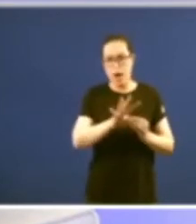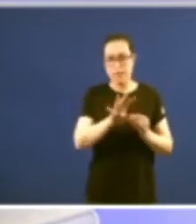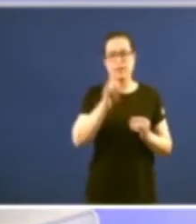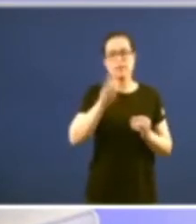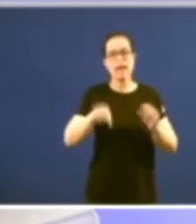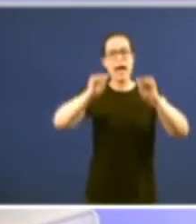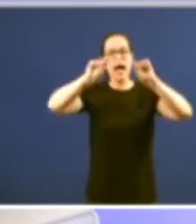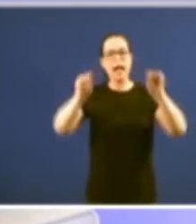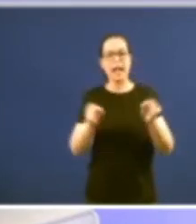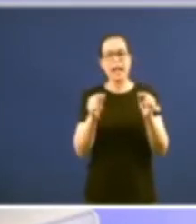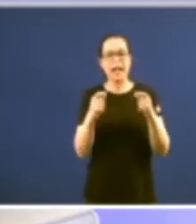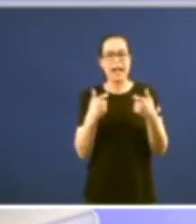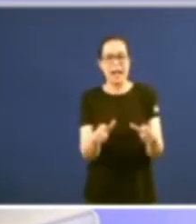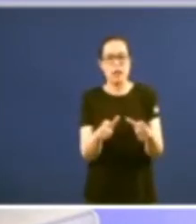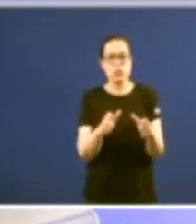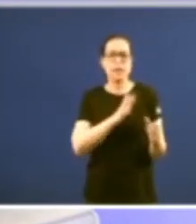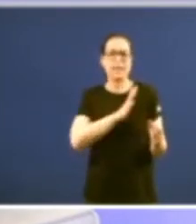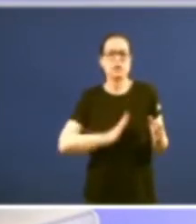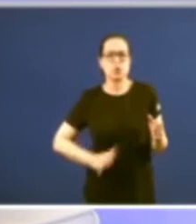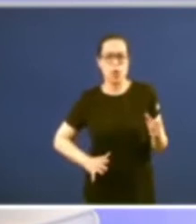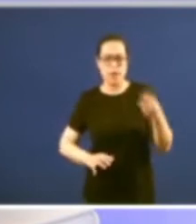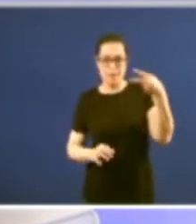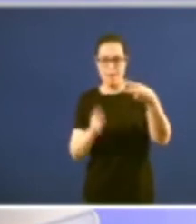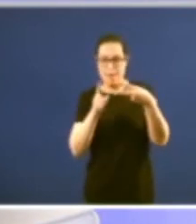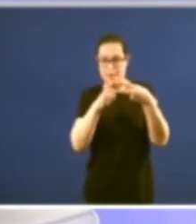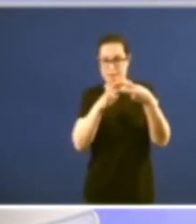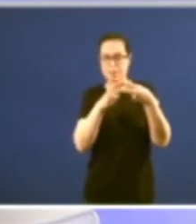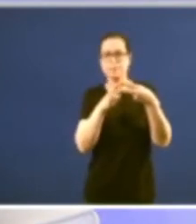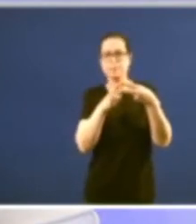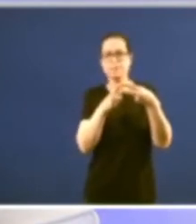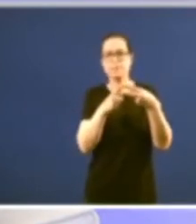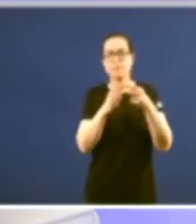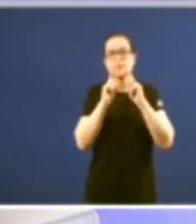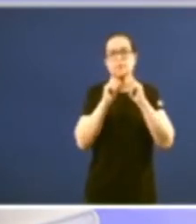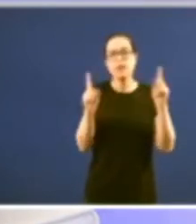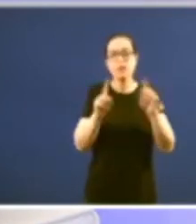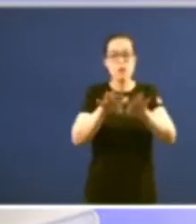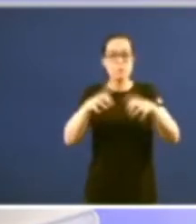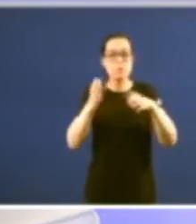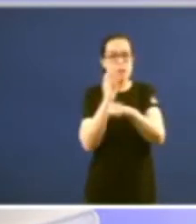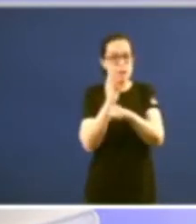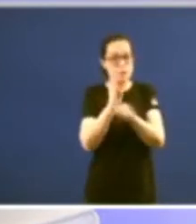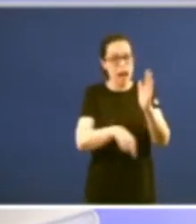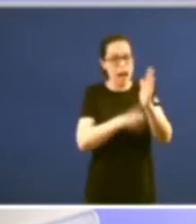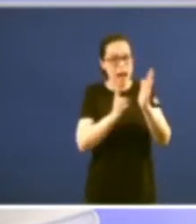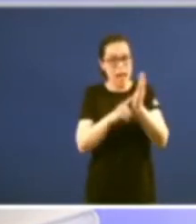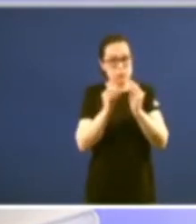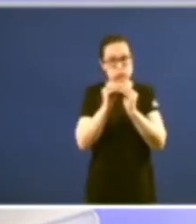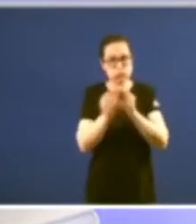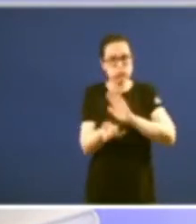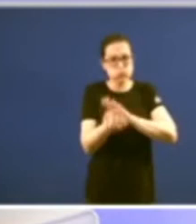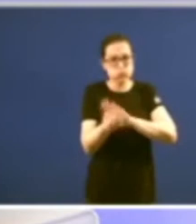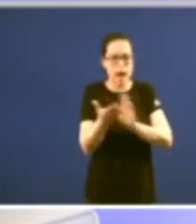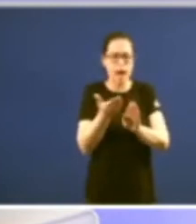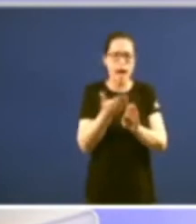competencial dunha das transitorias unha das cláusulas era que para desislar o Parlamento de Galicia tiña que haber unha lei previa das corteserais